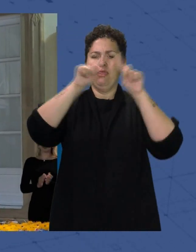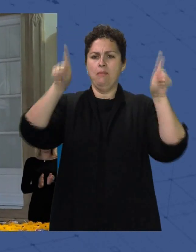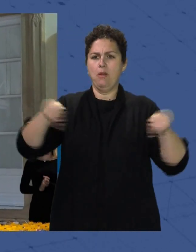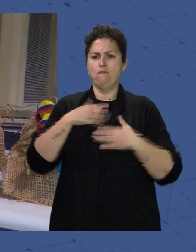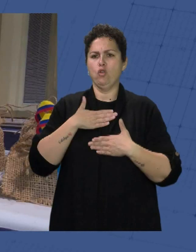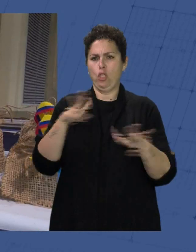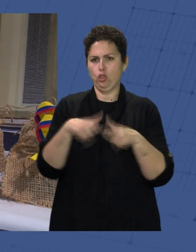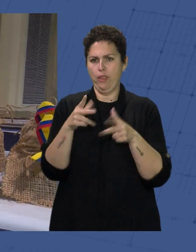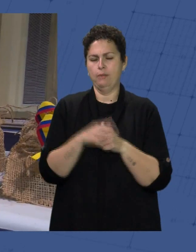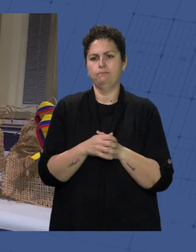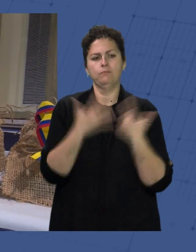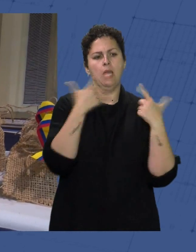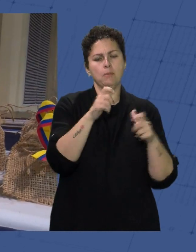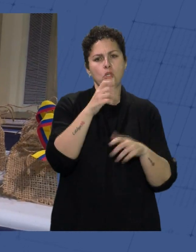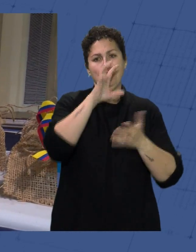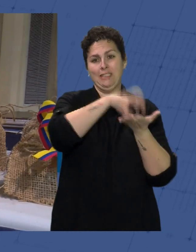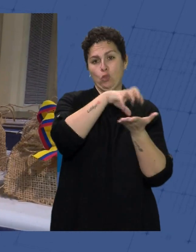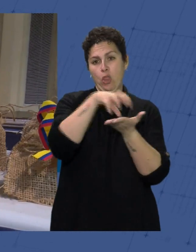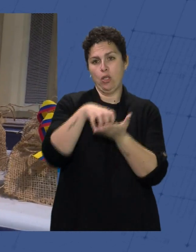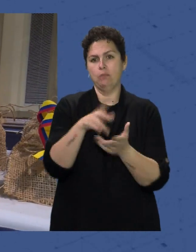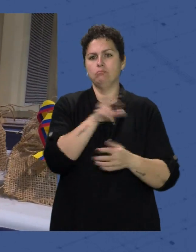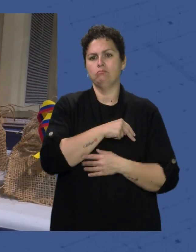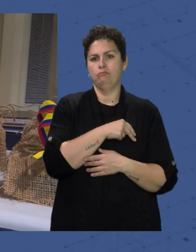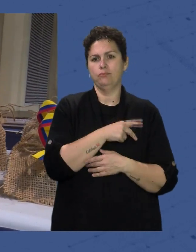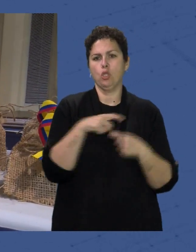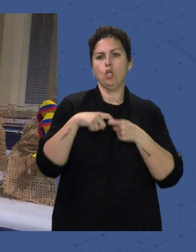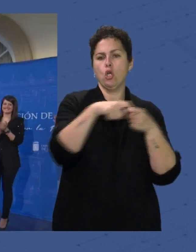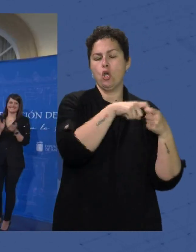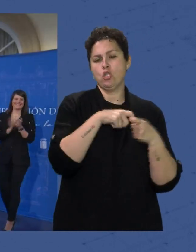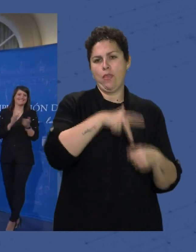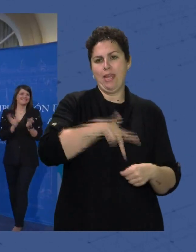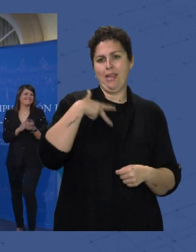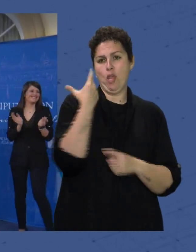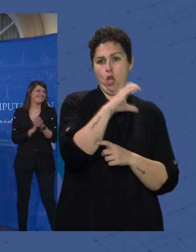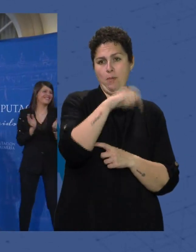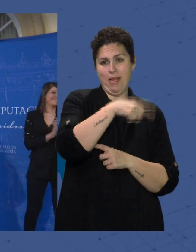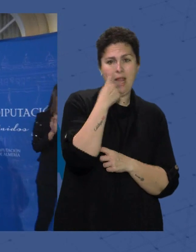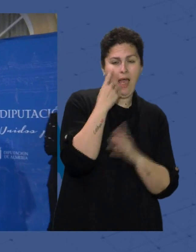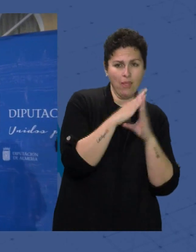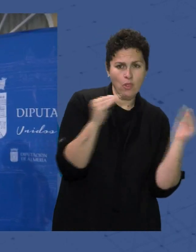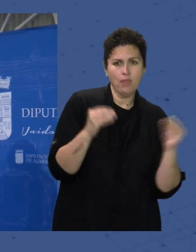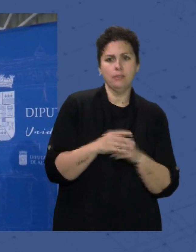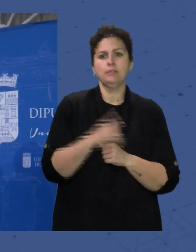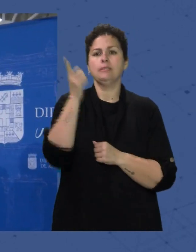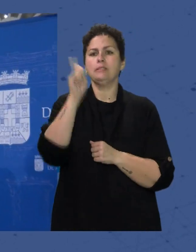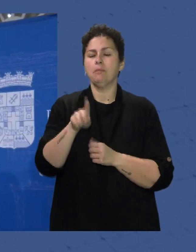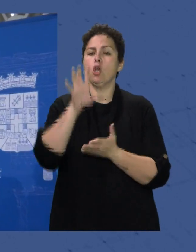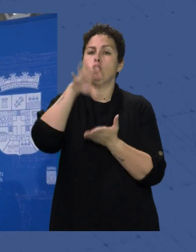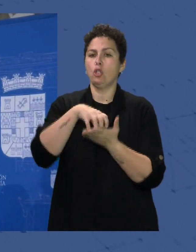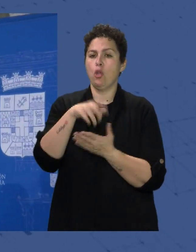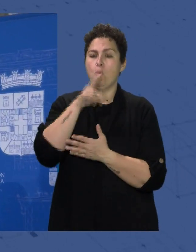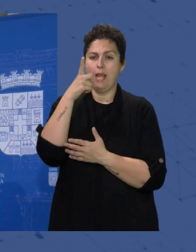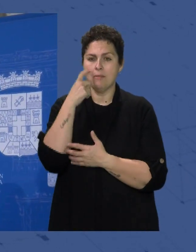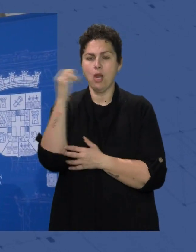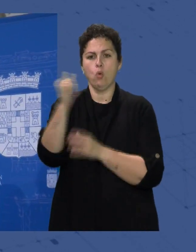En el ámbito institucional Fueron premiados El Consulado General De Colombia En Andalucía Los ayuntamientos De Almería Capital Y de Huercal De Almería La Junta de